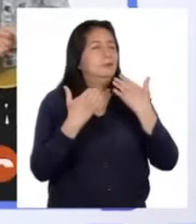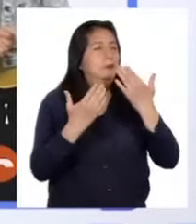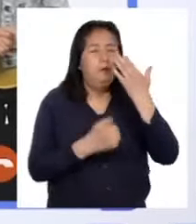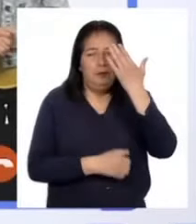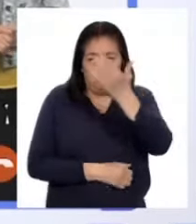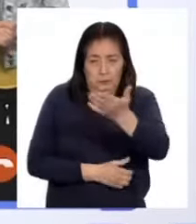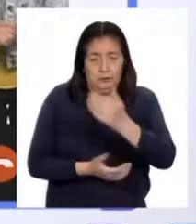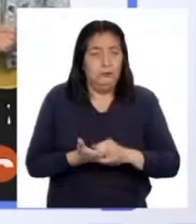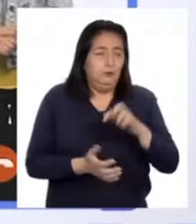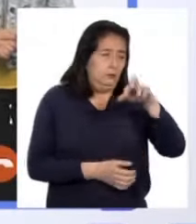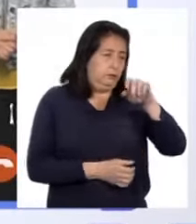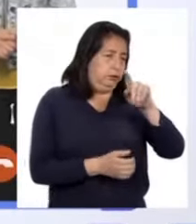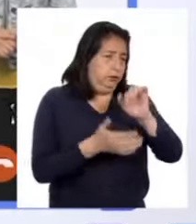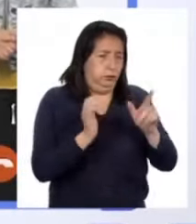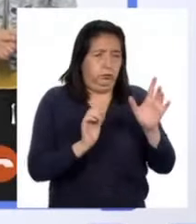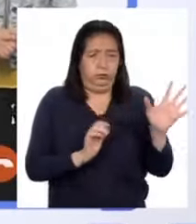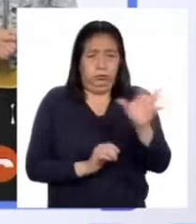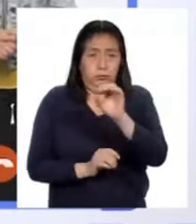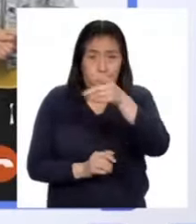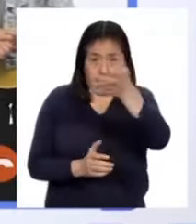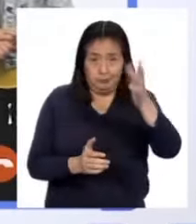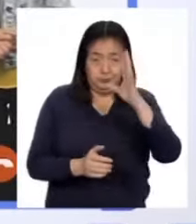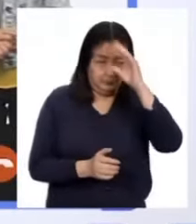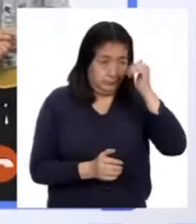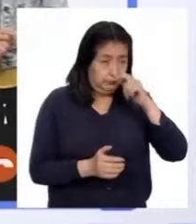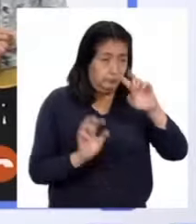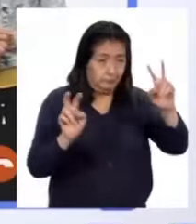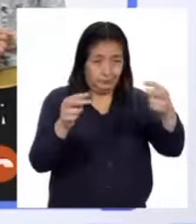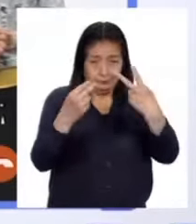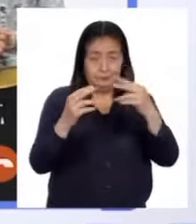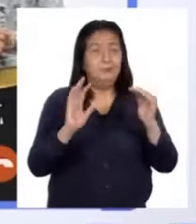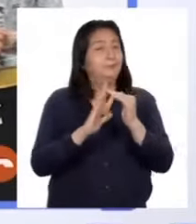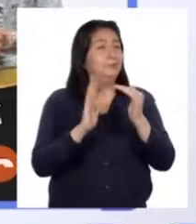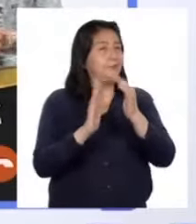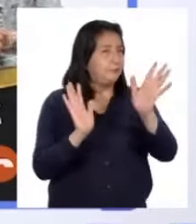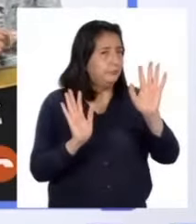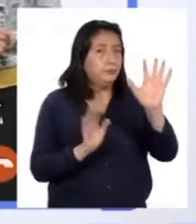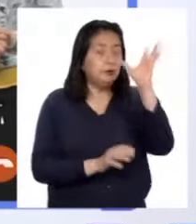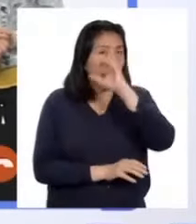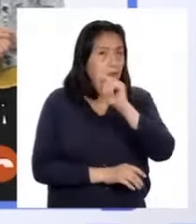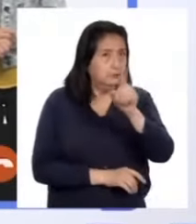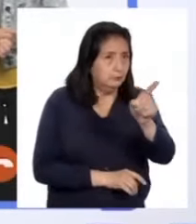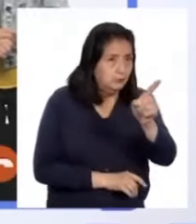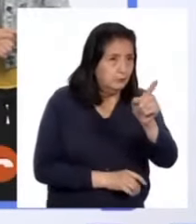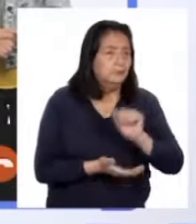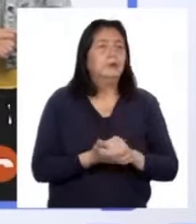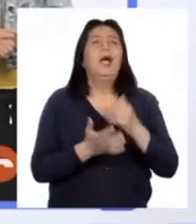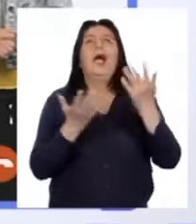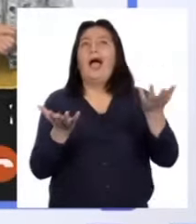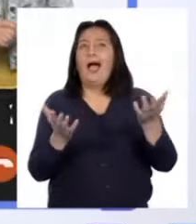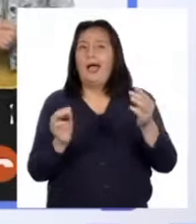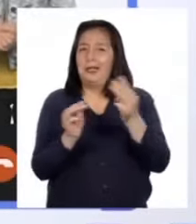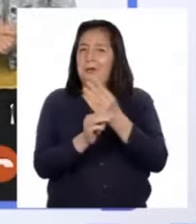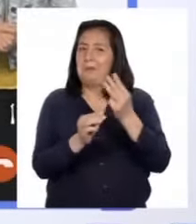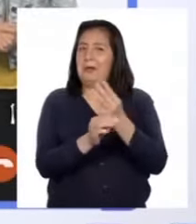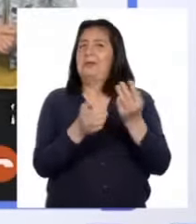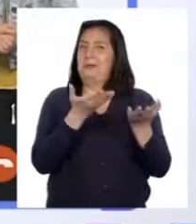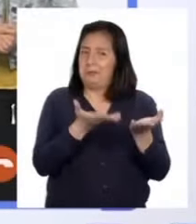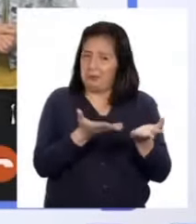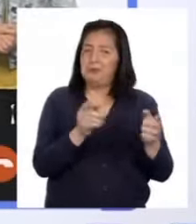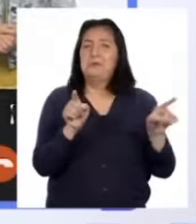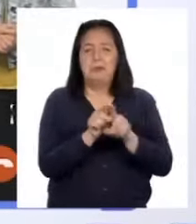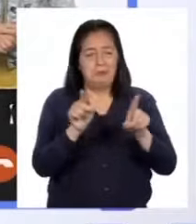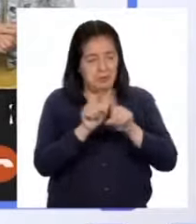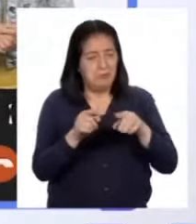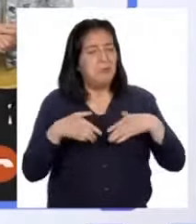a ti, Patricia, y a todas las chicas y chicos que nos ven en casa. Y no se olviden que desde las matemáticas también